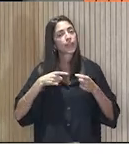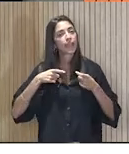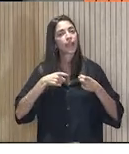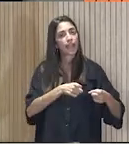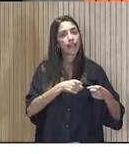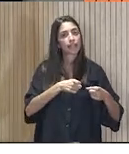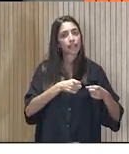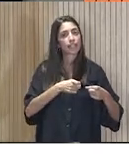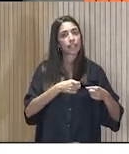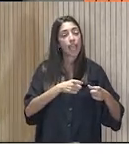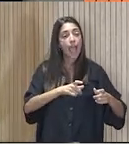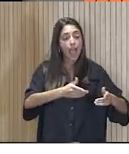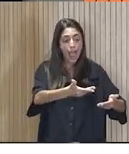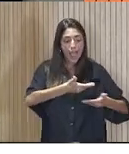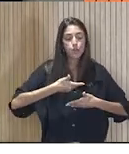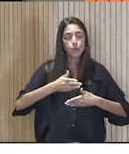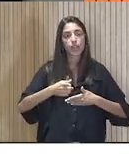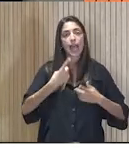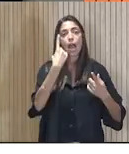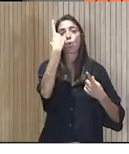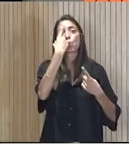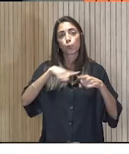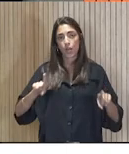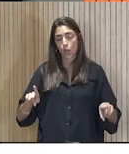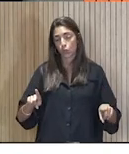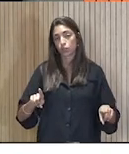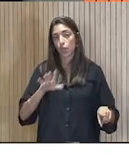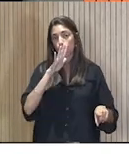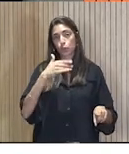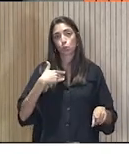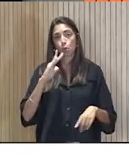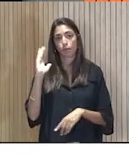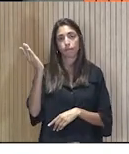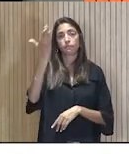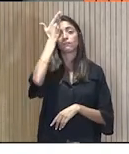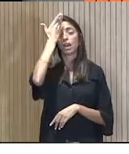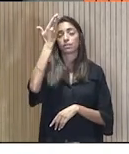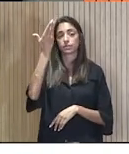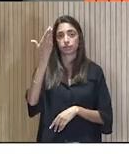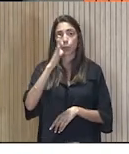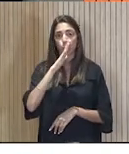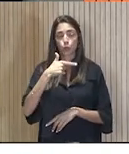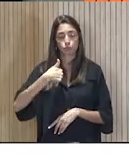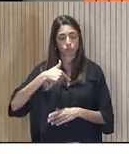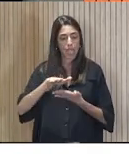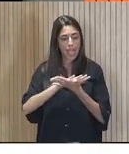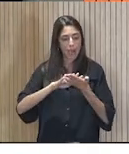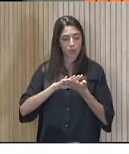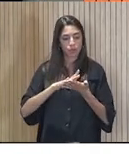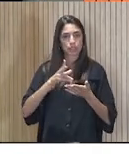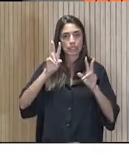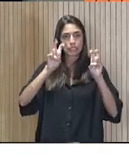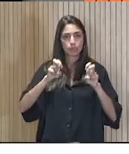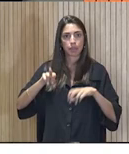venido bien en alguna cosa. Quiero decir, en cuanto a que nos ha servido como un bofetón, yo me refiero muchas veces, porque es mi tema, a la cultura de